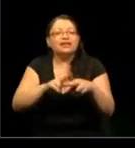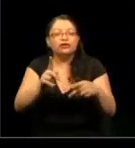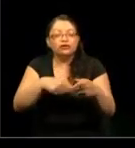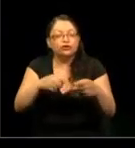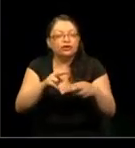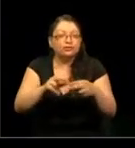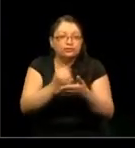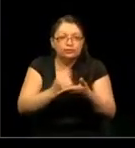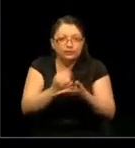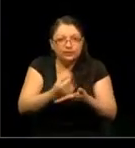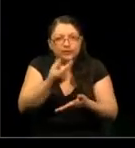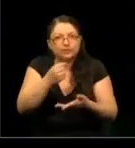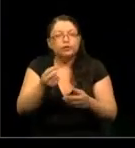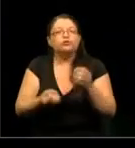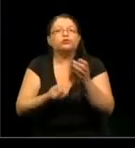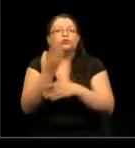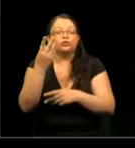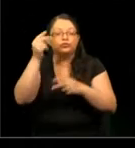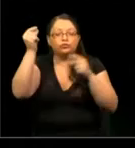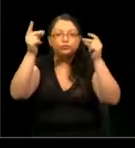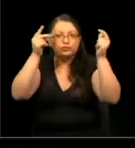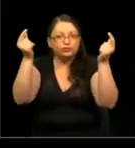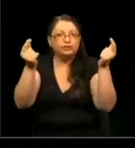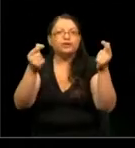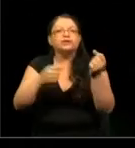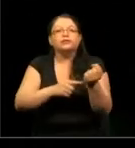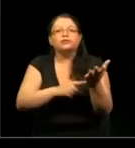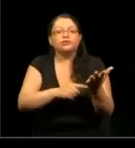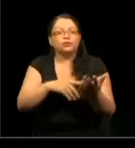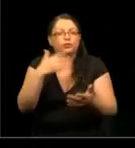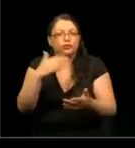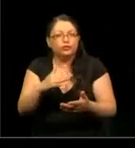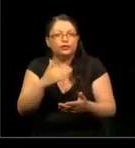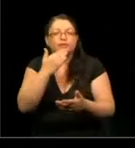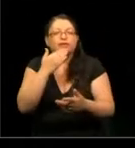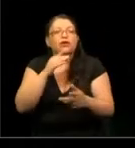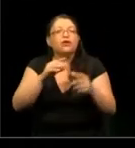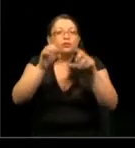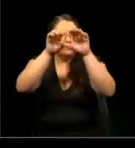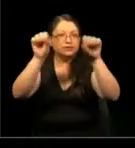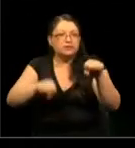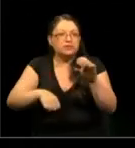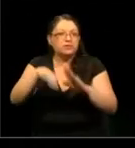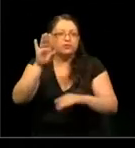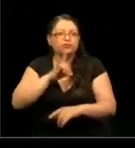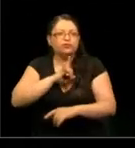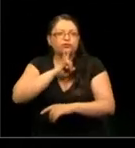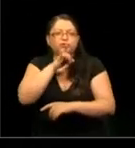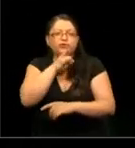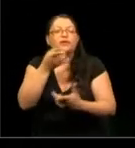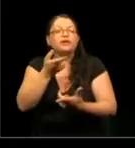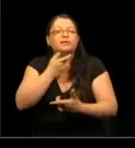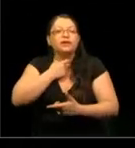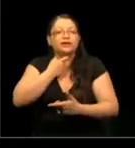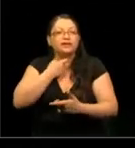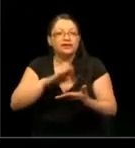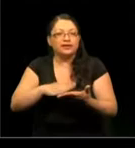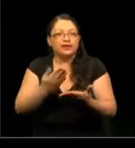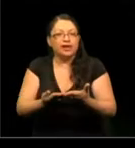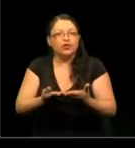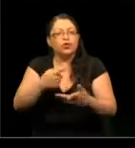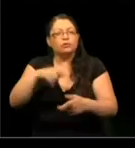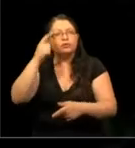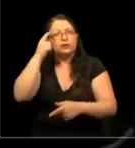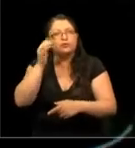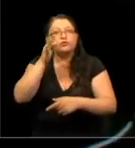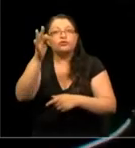innovadores, tecnologías de punta y sistemas cada vez más sofisticados para garantizar salud acorde a las nuevas expectativas de